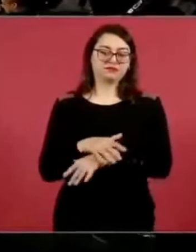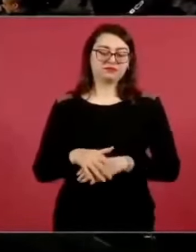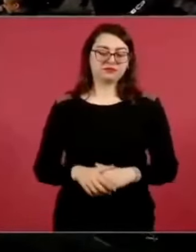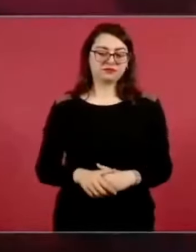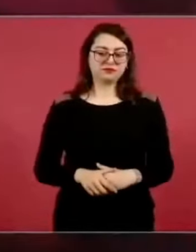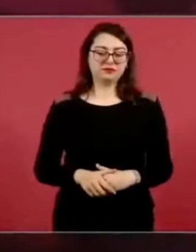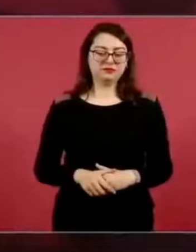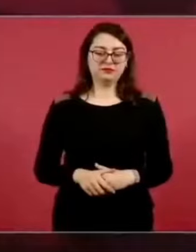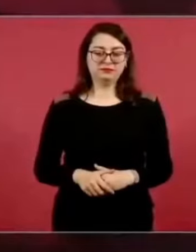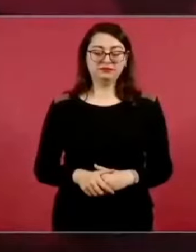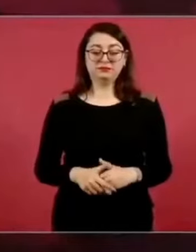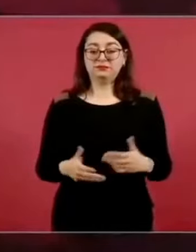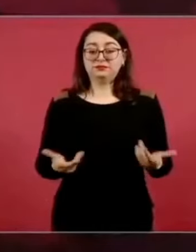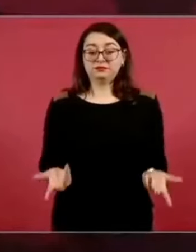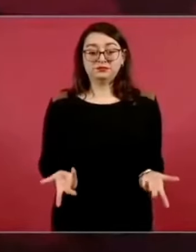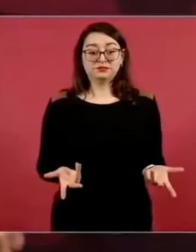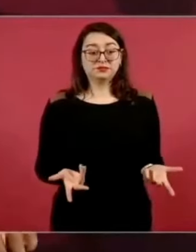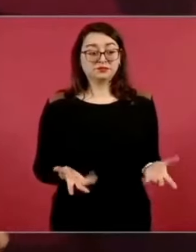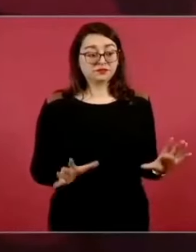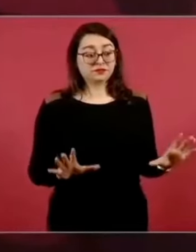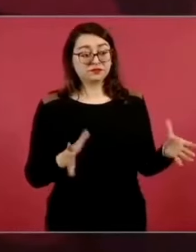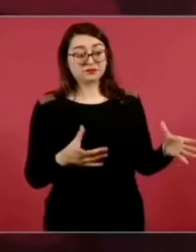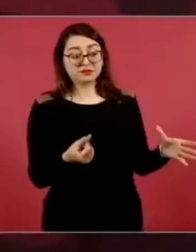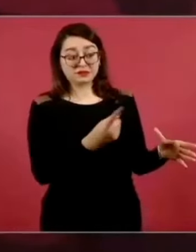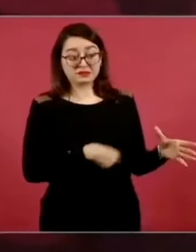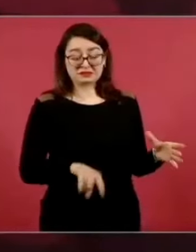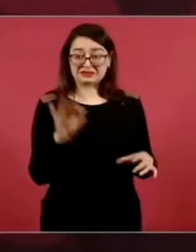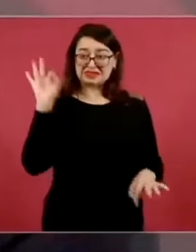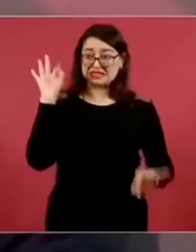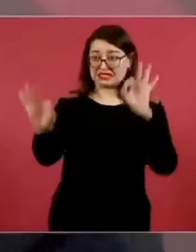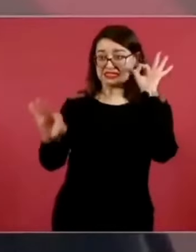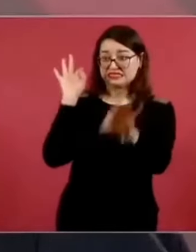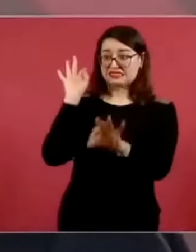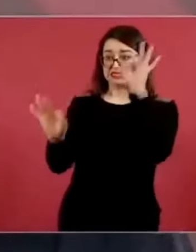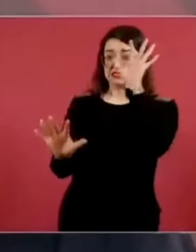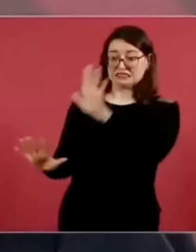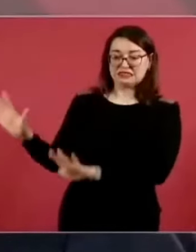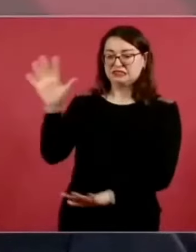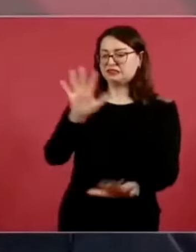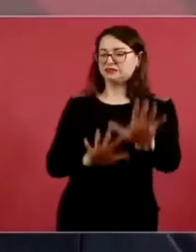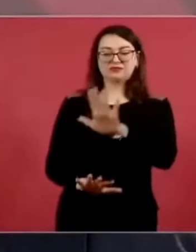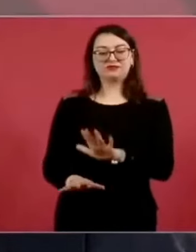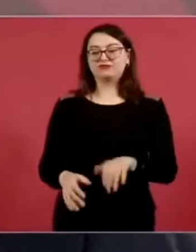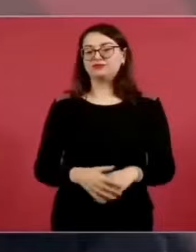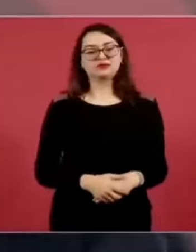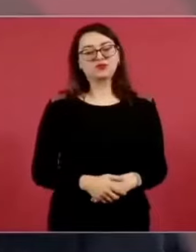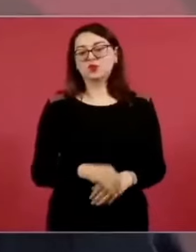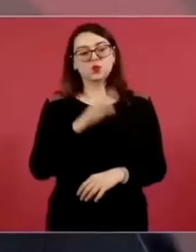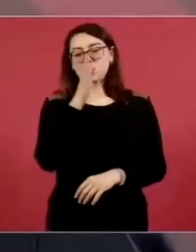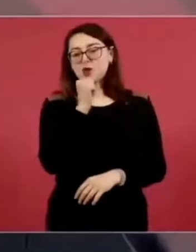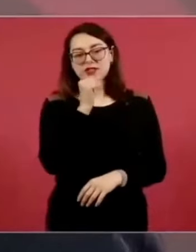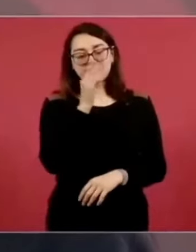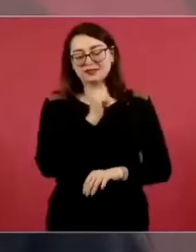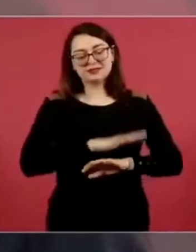y ya no van a poder porque ya se les acabó el tiempo, pero no deben de culparnos a nosotros